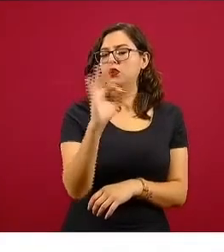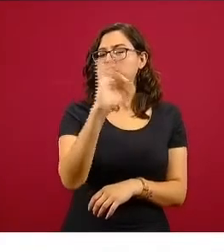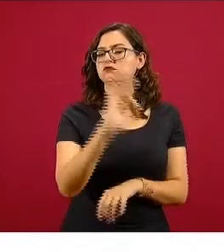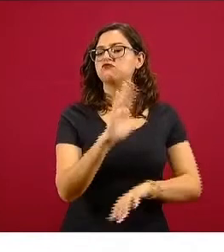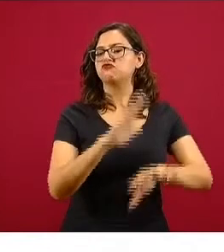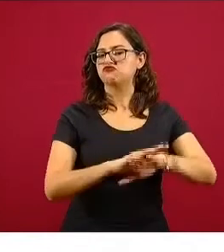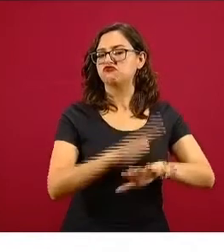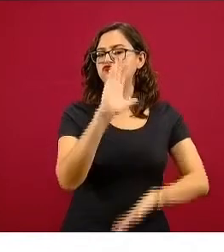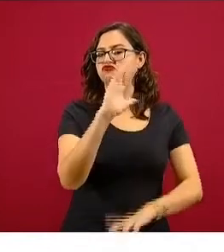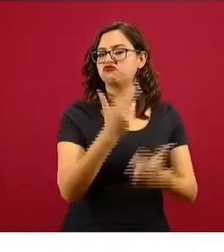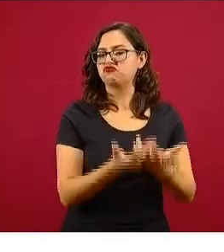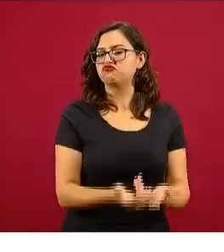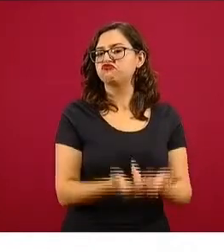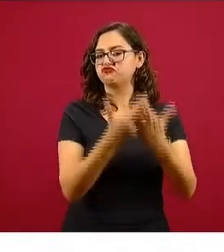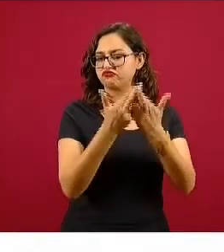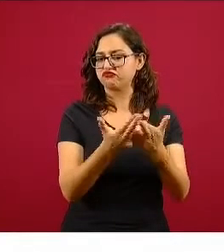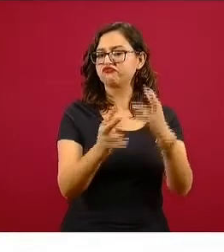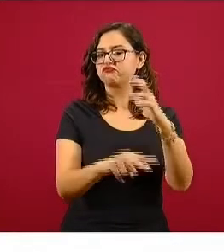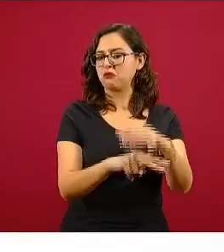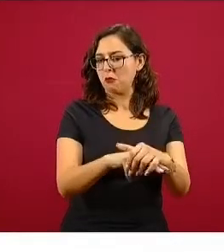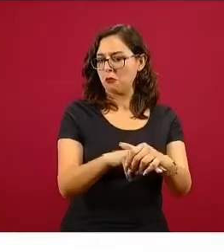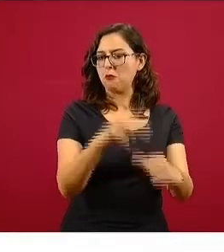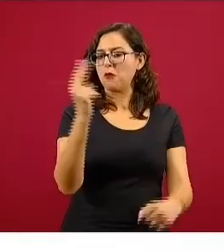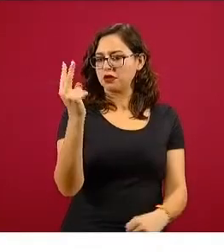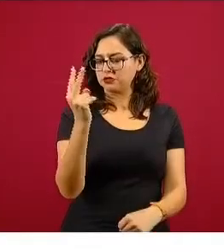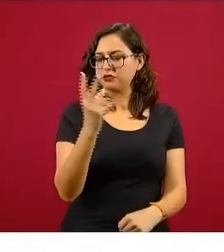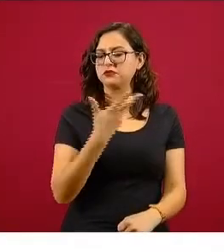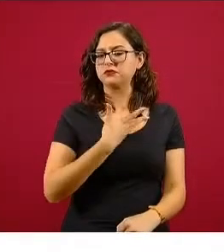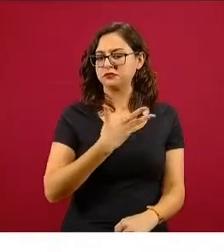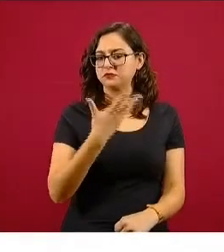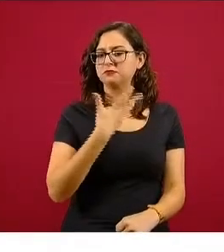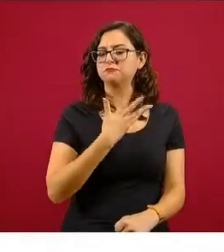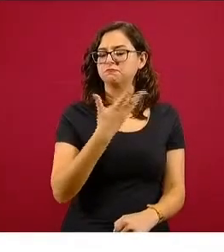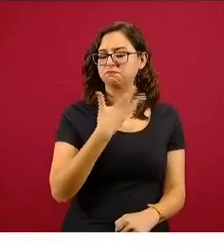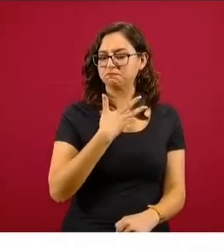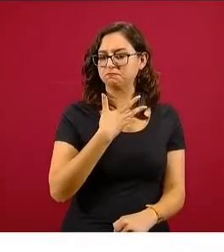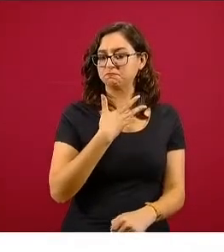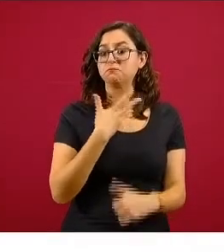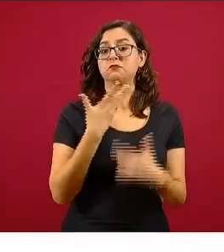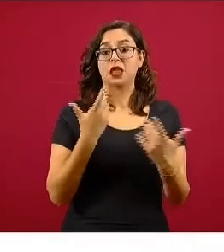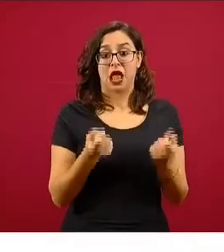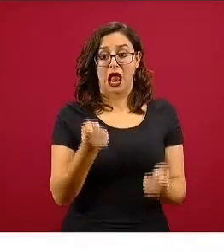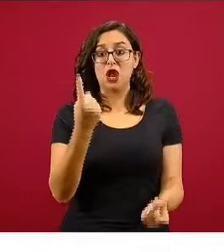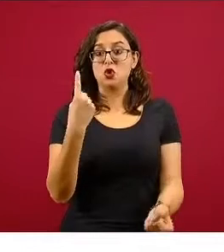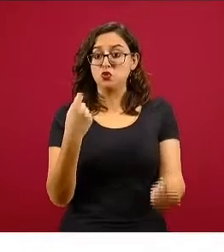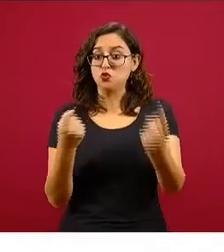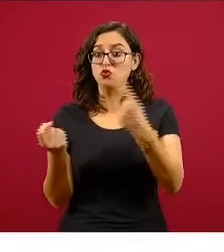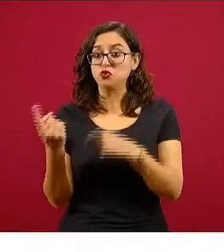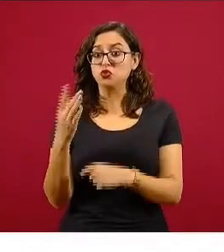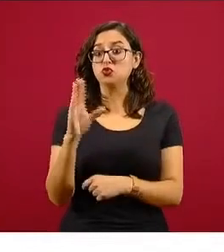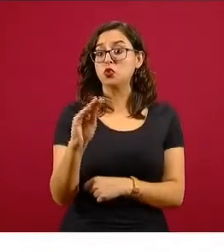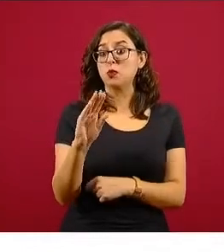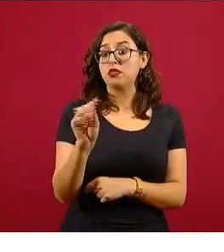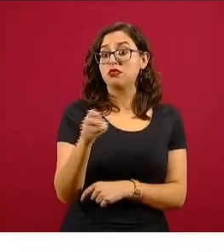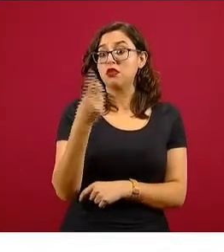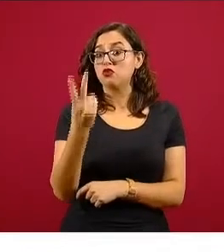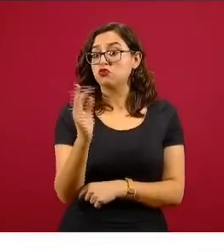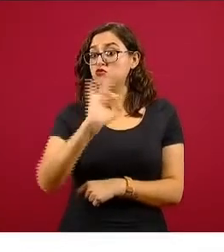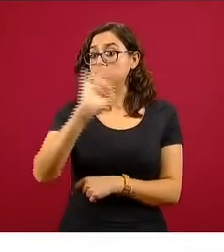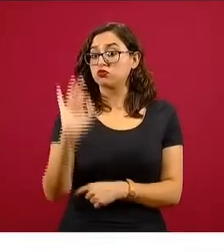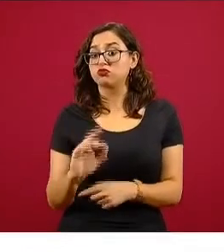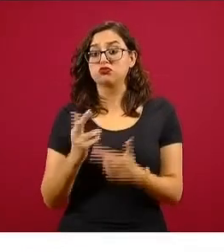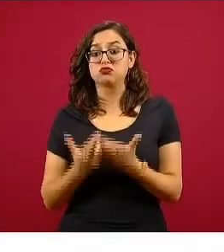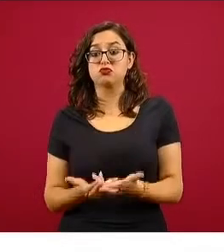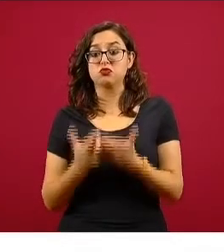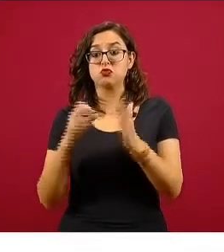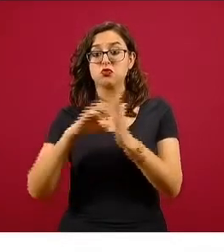por ciento de disponibilidad de estas camas, llegando inclusive a ser o a tener disponibilidades de un 92 por ciento en